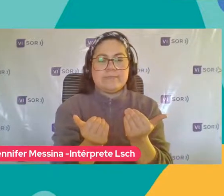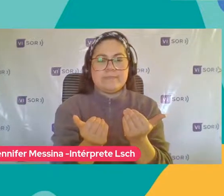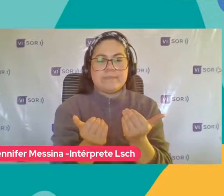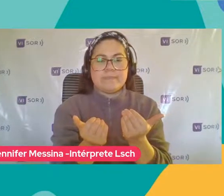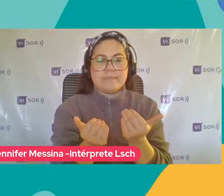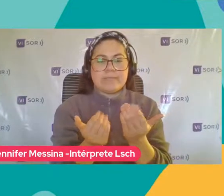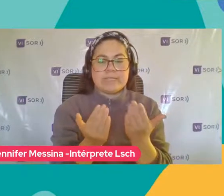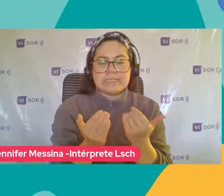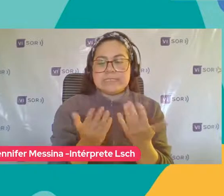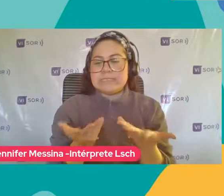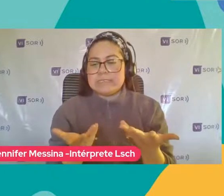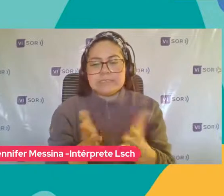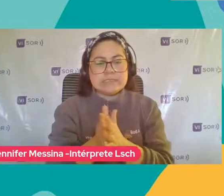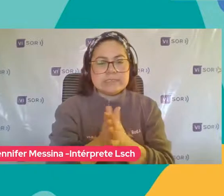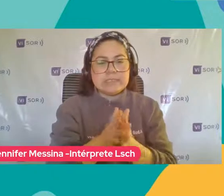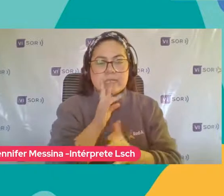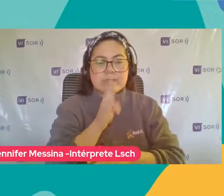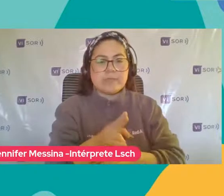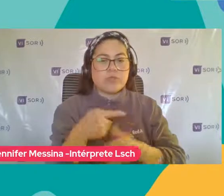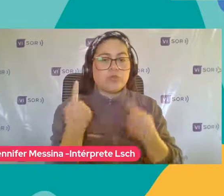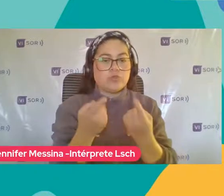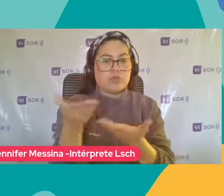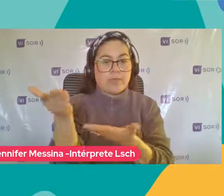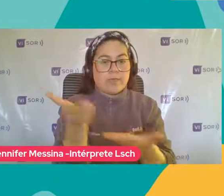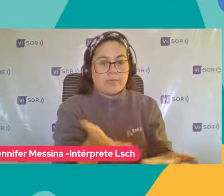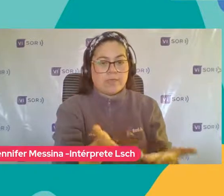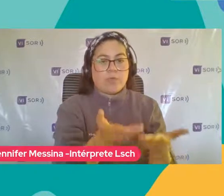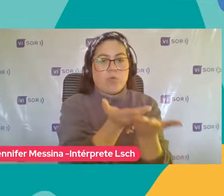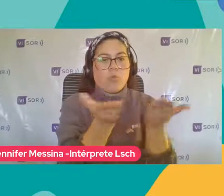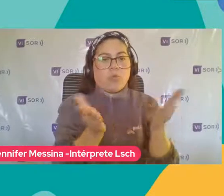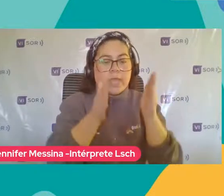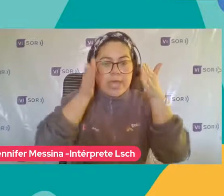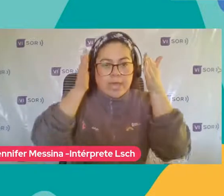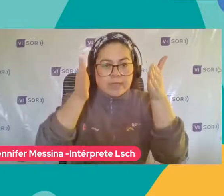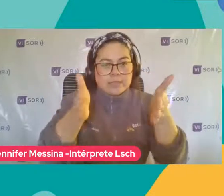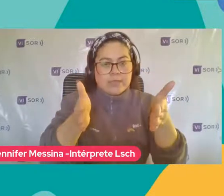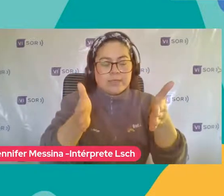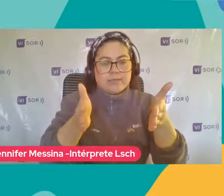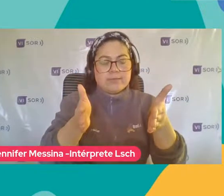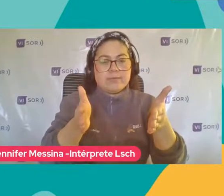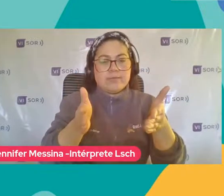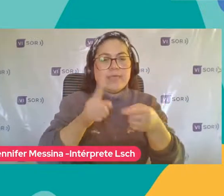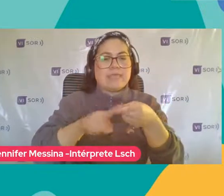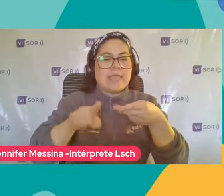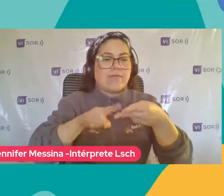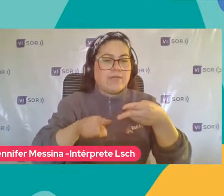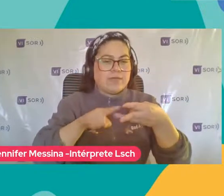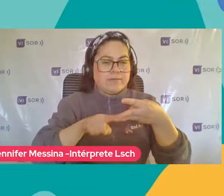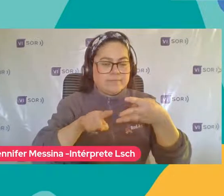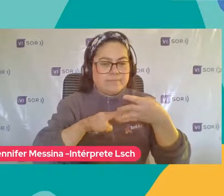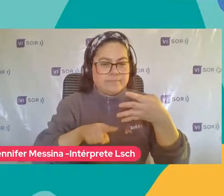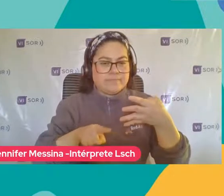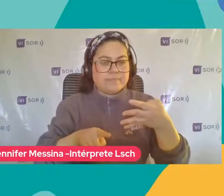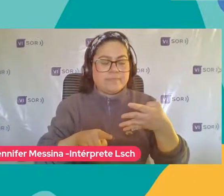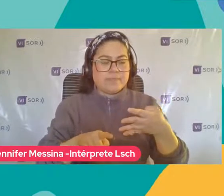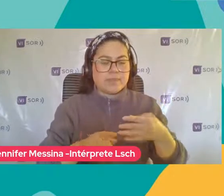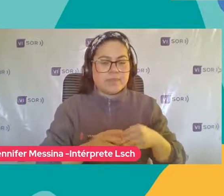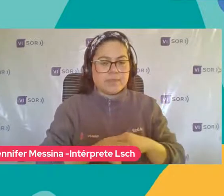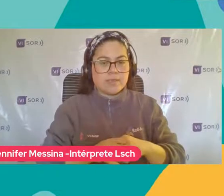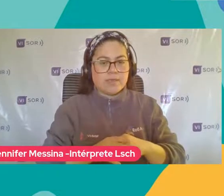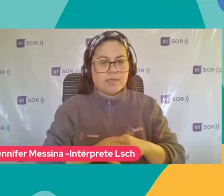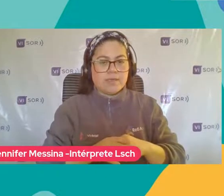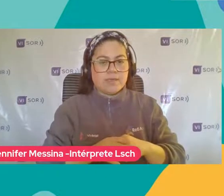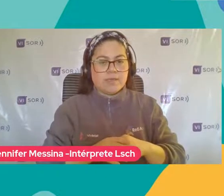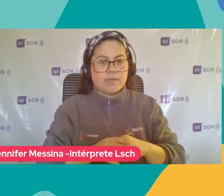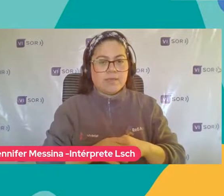respondida Pero le invitamos Por supuesto A que sigan atentos A las distintas instancias Que se van a estar desarrollando Durante